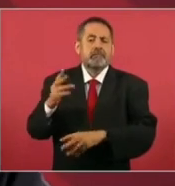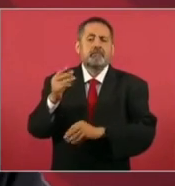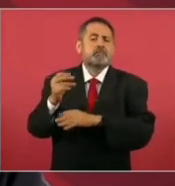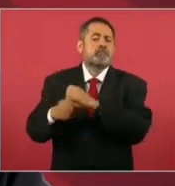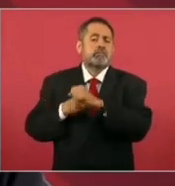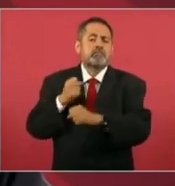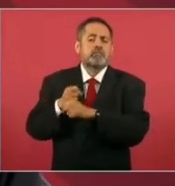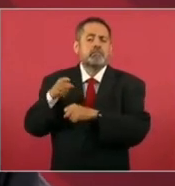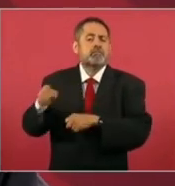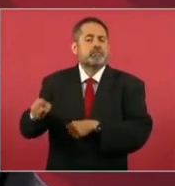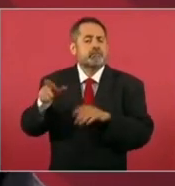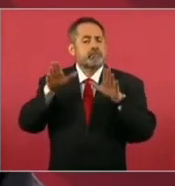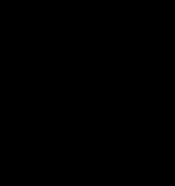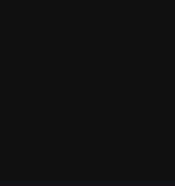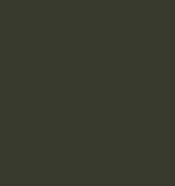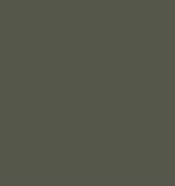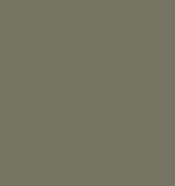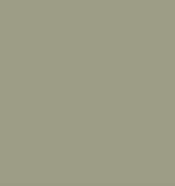tiempo ahí.